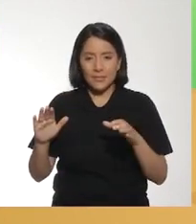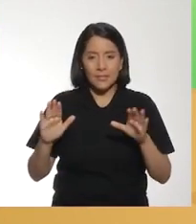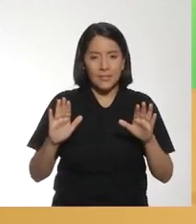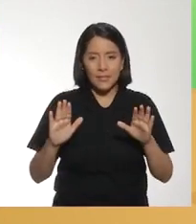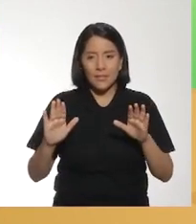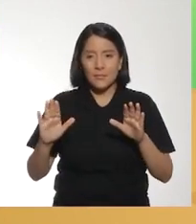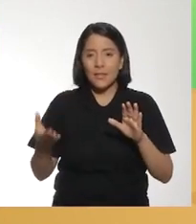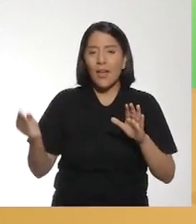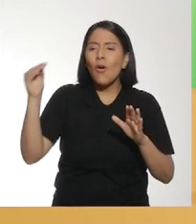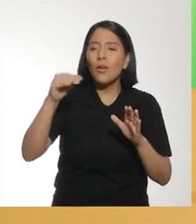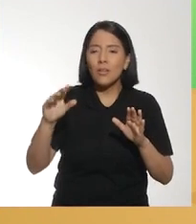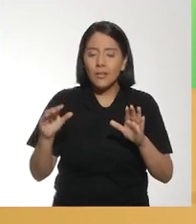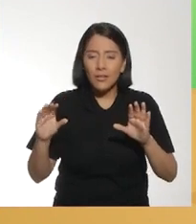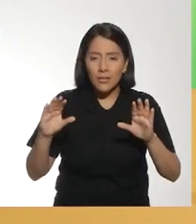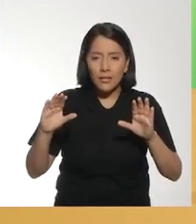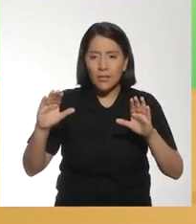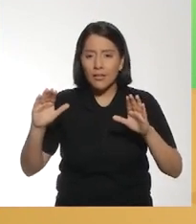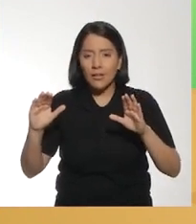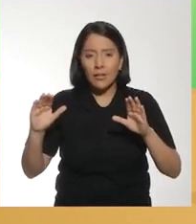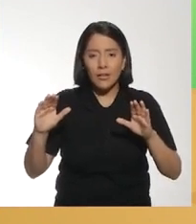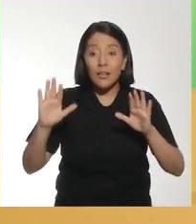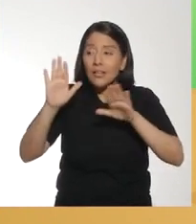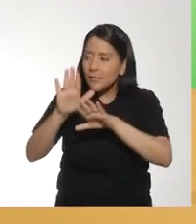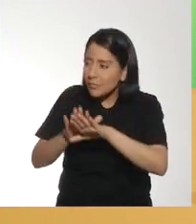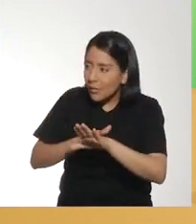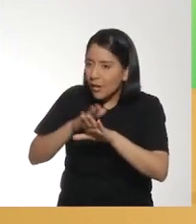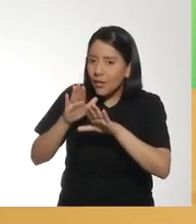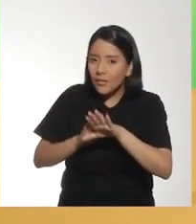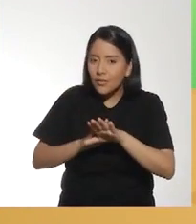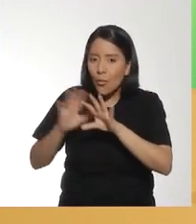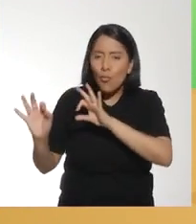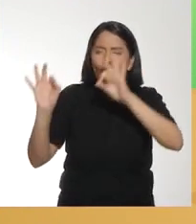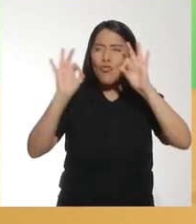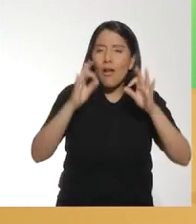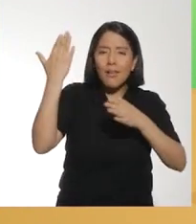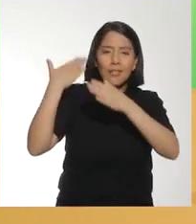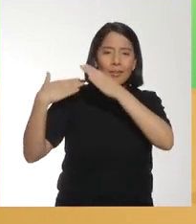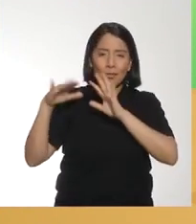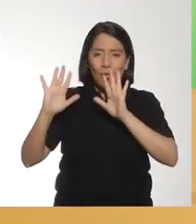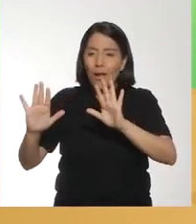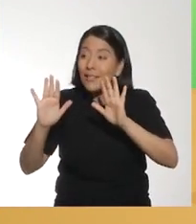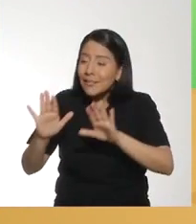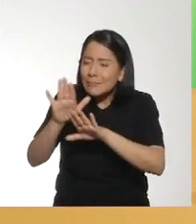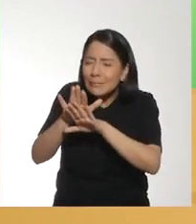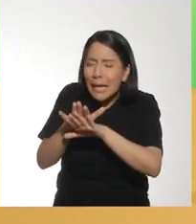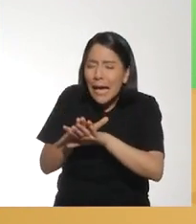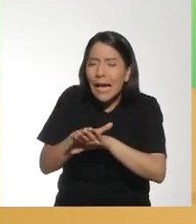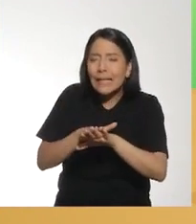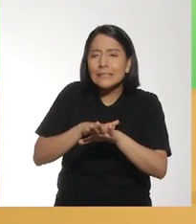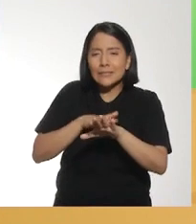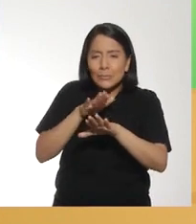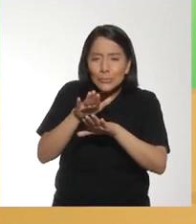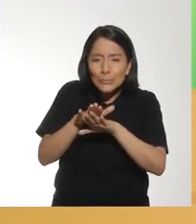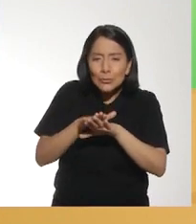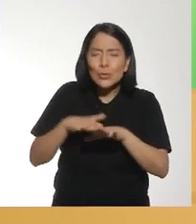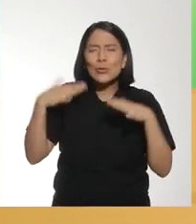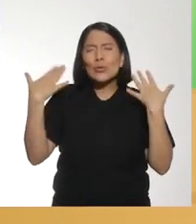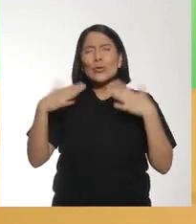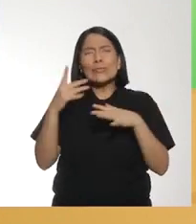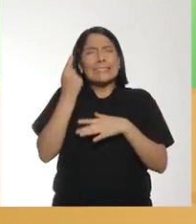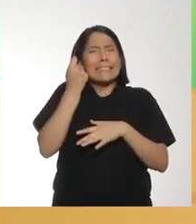¿Despacio? ¿Despacio? ¿Despacio? ¿Despacio? Dios? Igual que el anterior. ¿Esto es despacio?